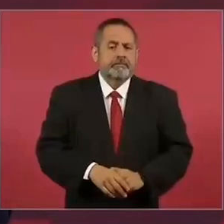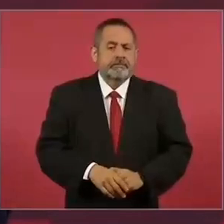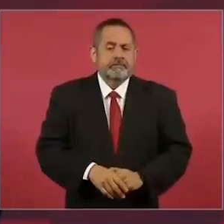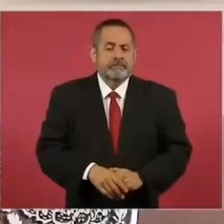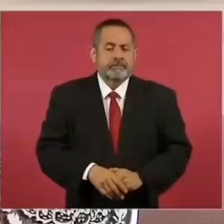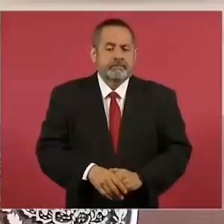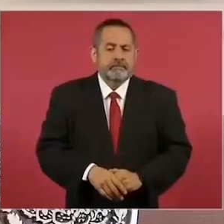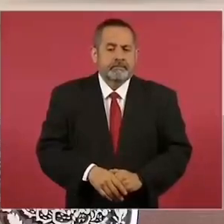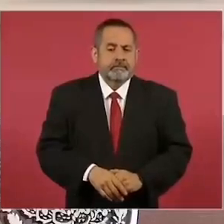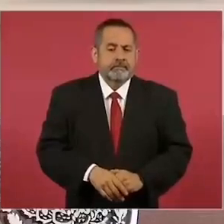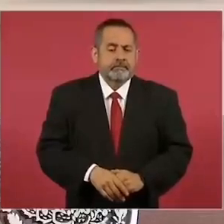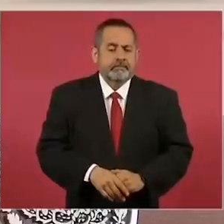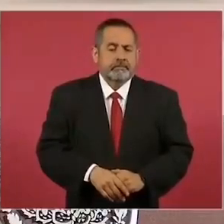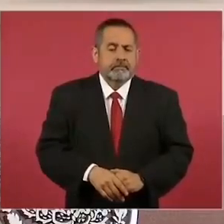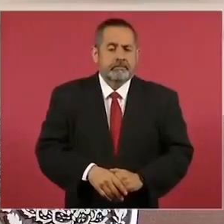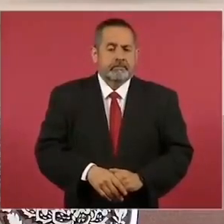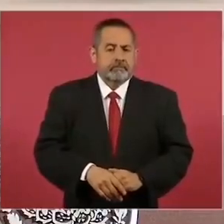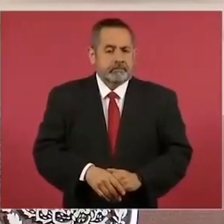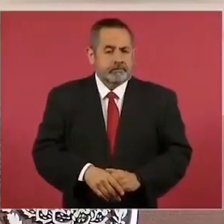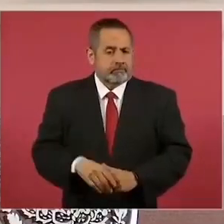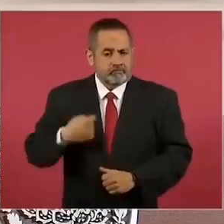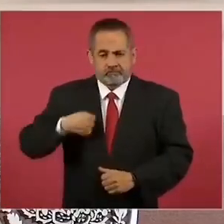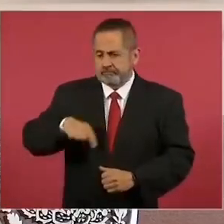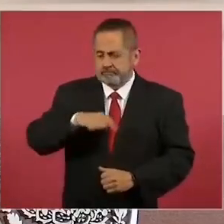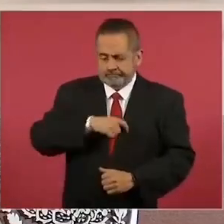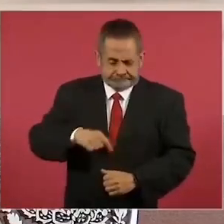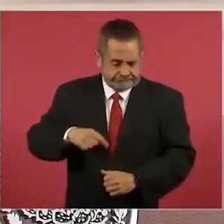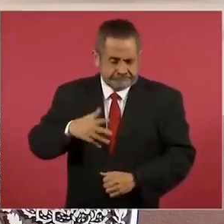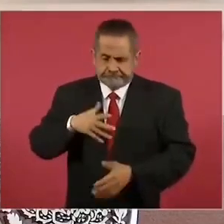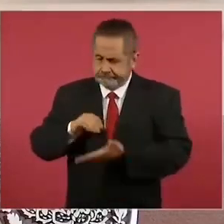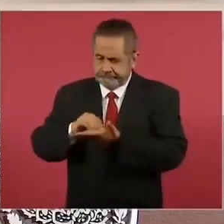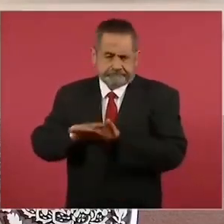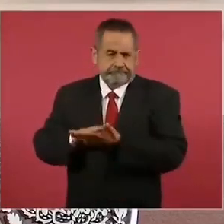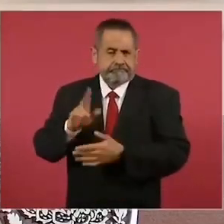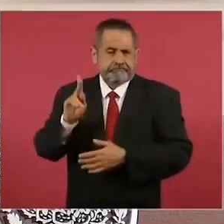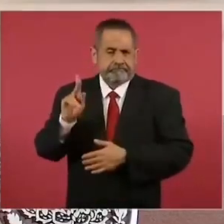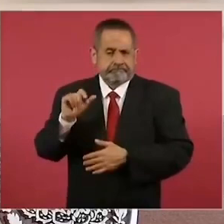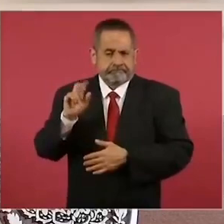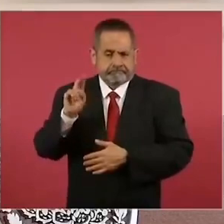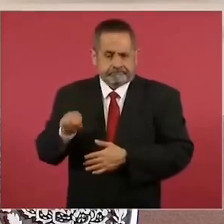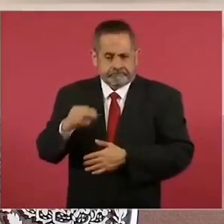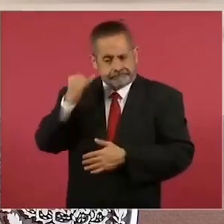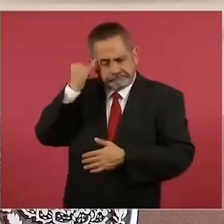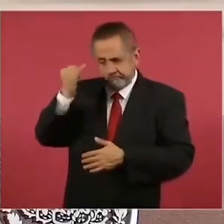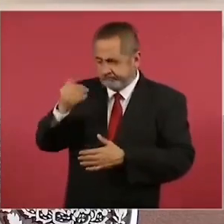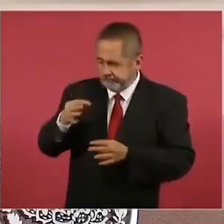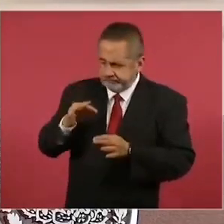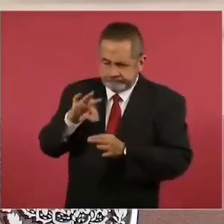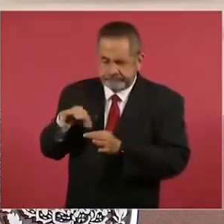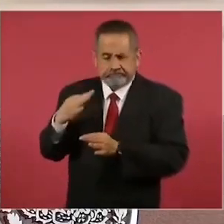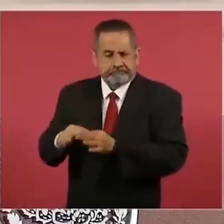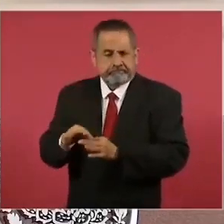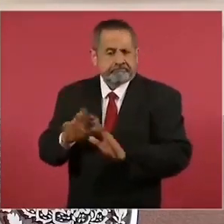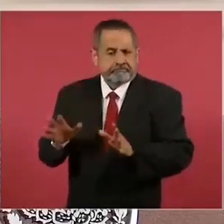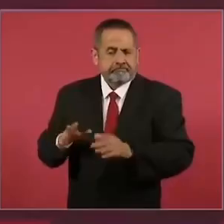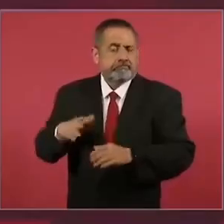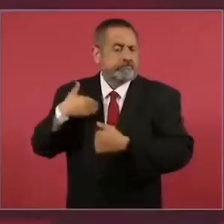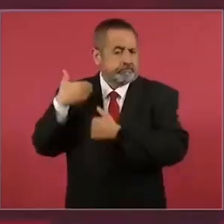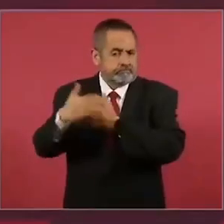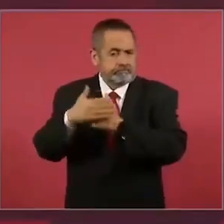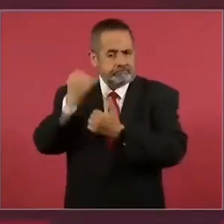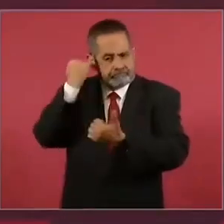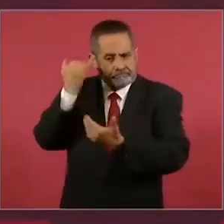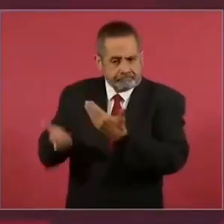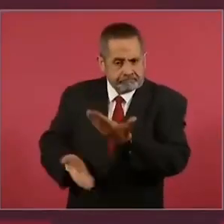Nosotros tenemos ya un plan para que las iniciativas que voy a enviar